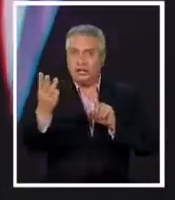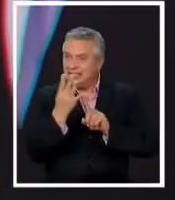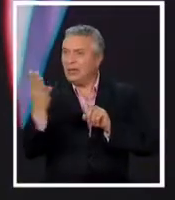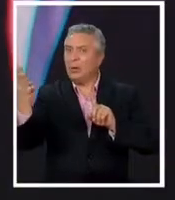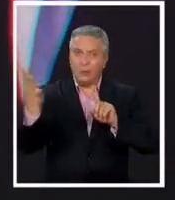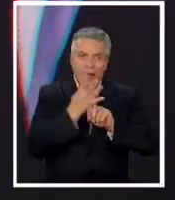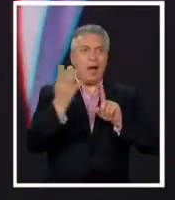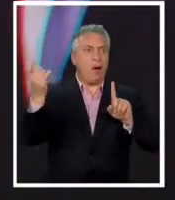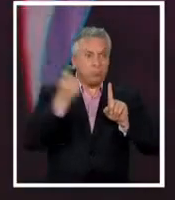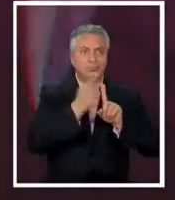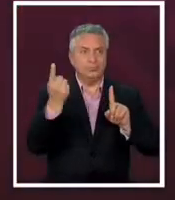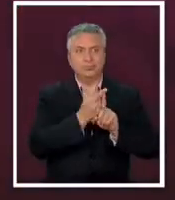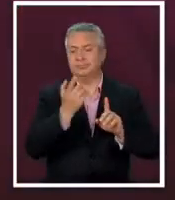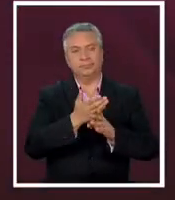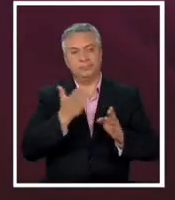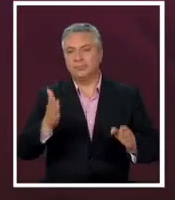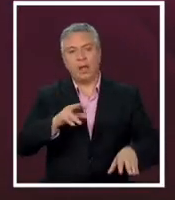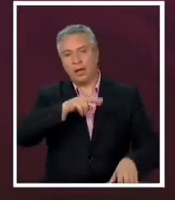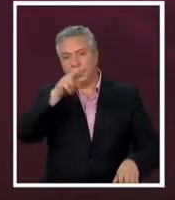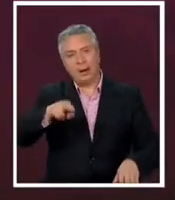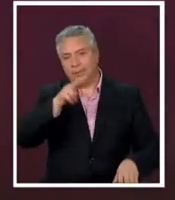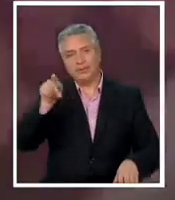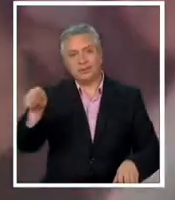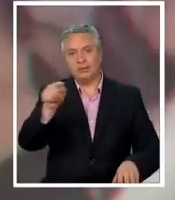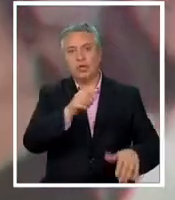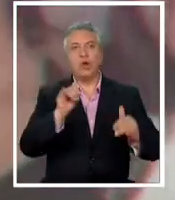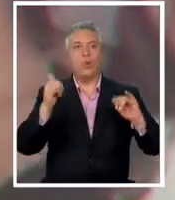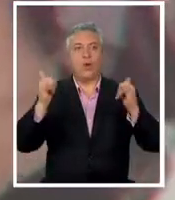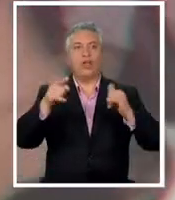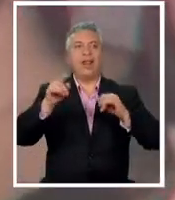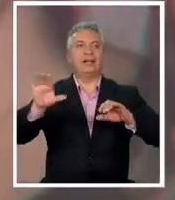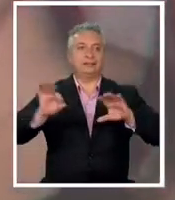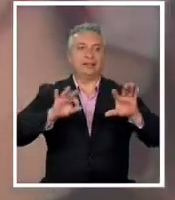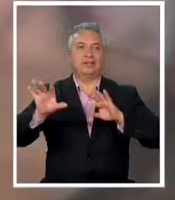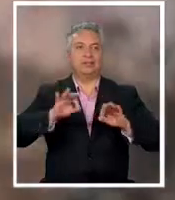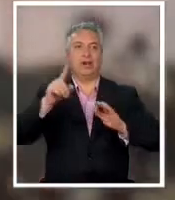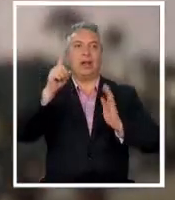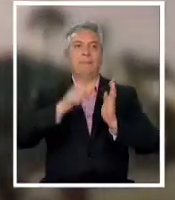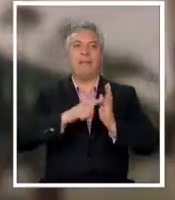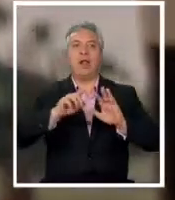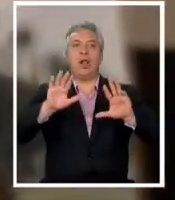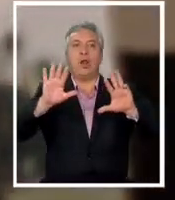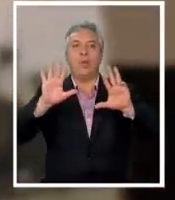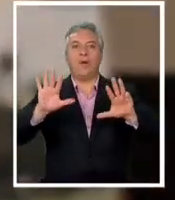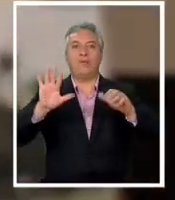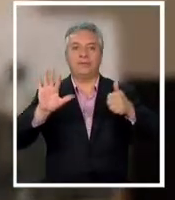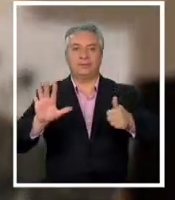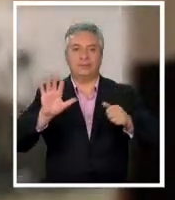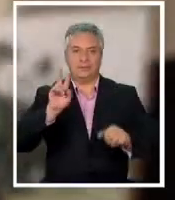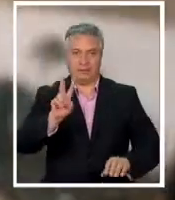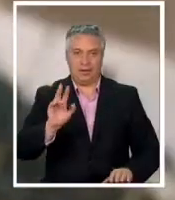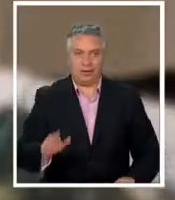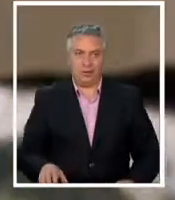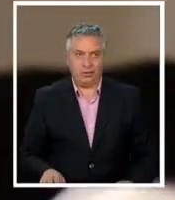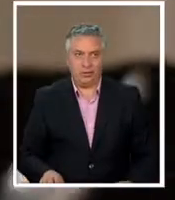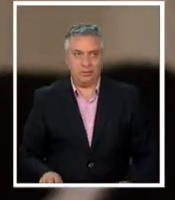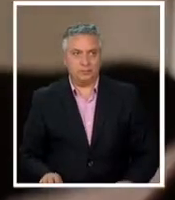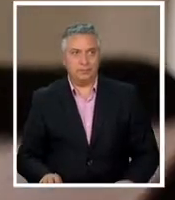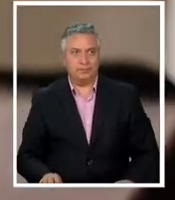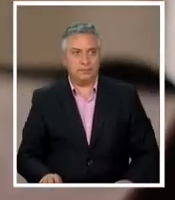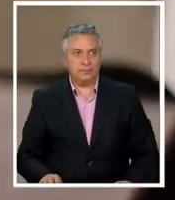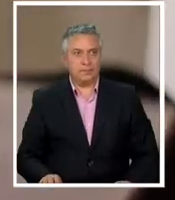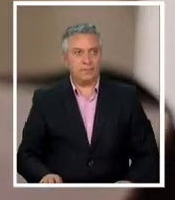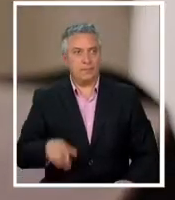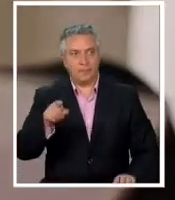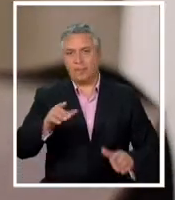cuatro historias que se repiten en cada uno de los jugadores de la selección de 1962 entre ellos no había nego eran